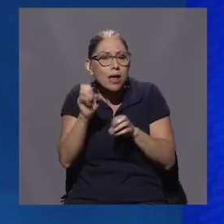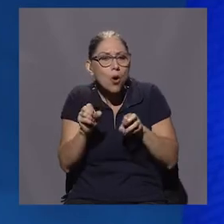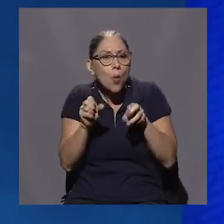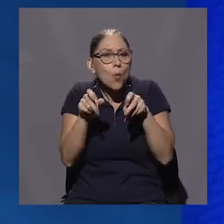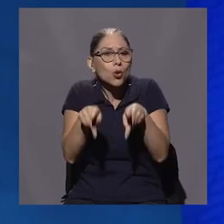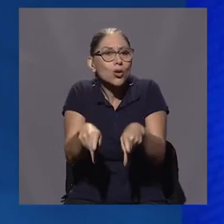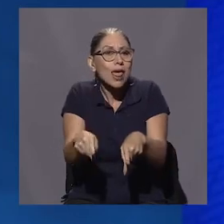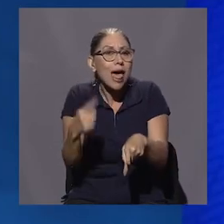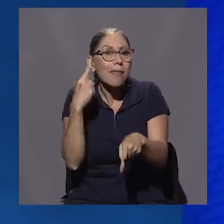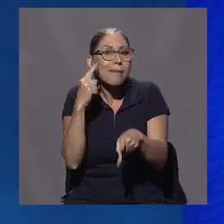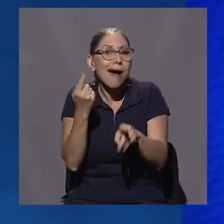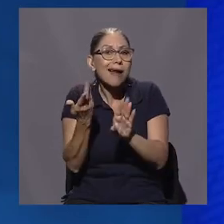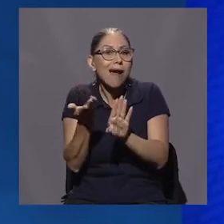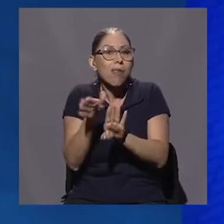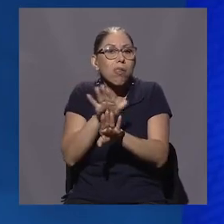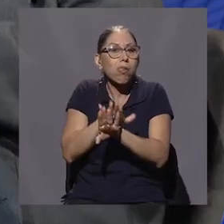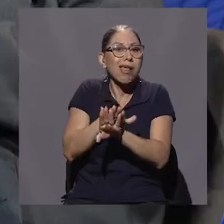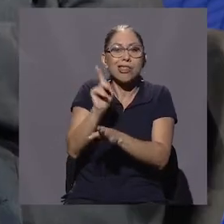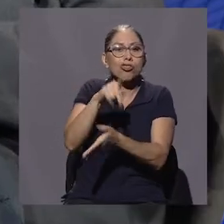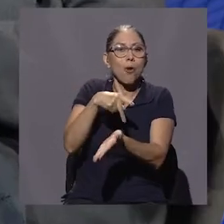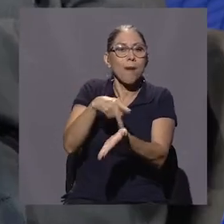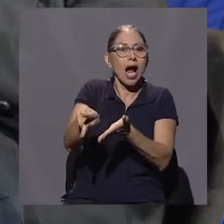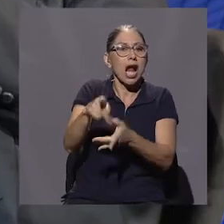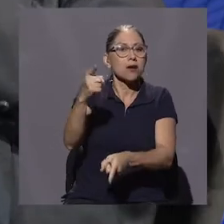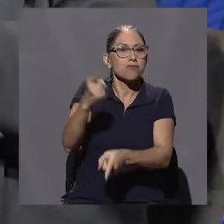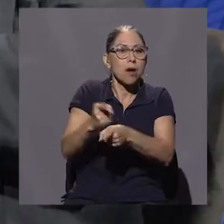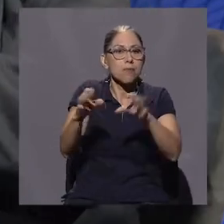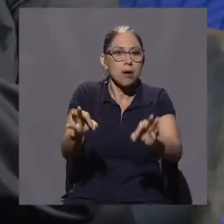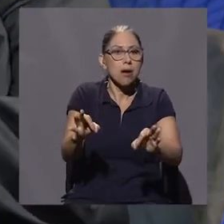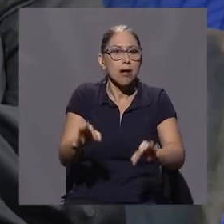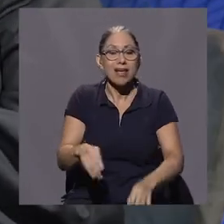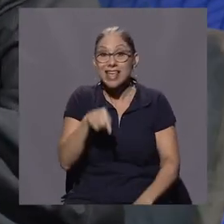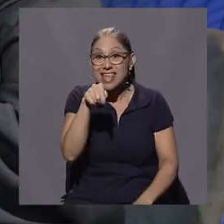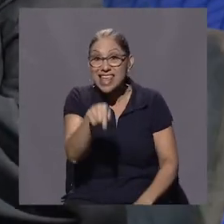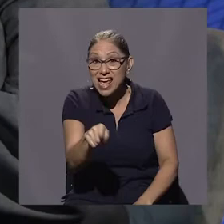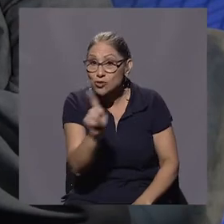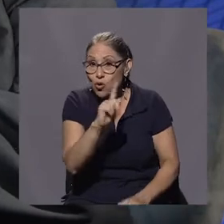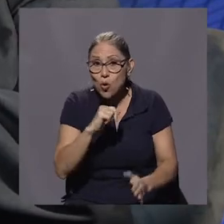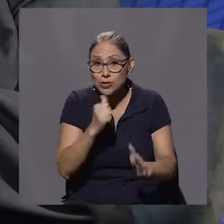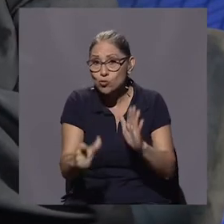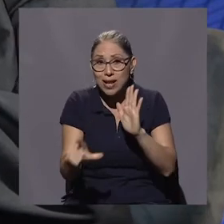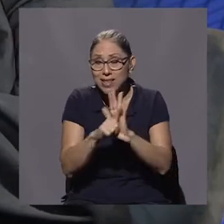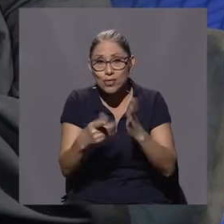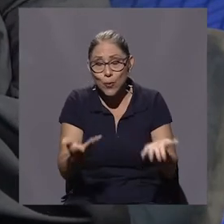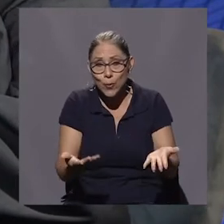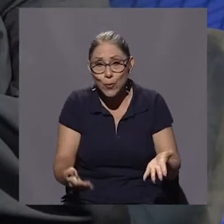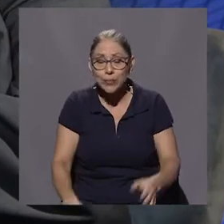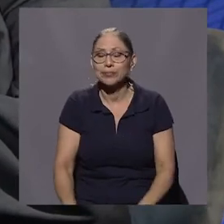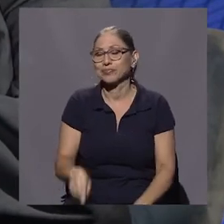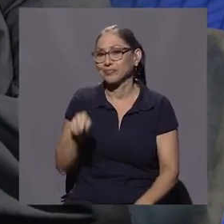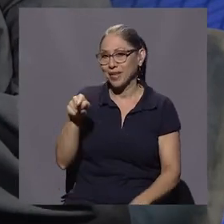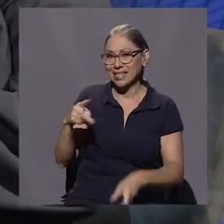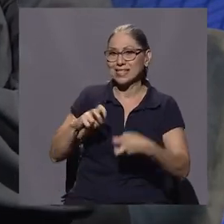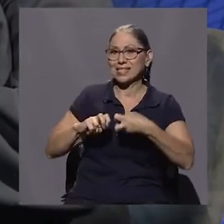modo no pagar lo que tienen que pagar, y no es un delito en este momento. Es que ese es el problema.